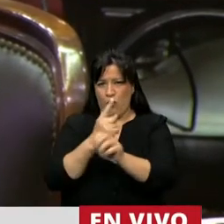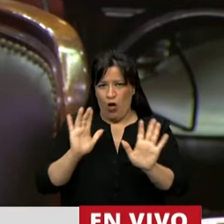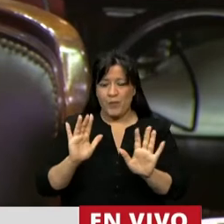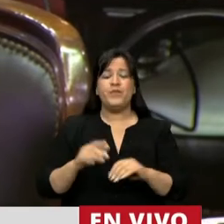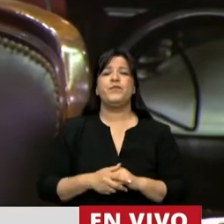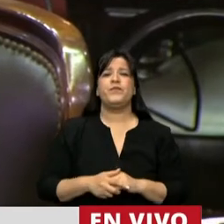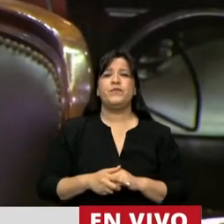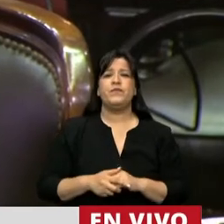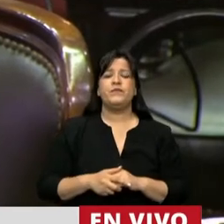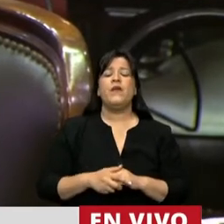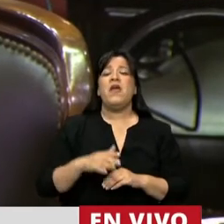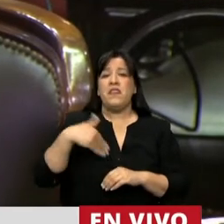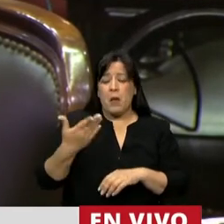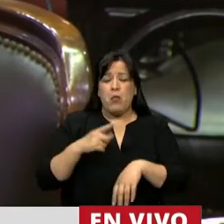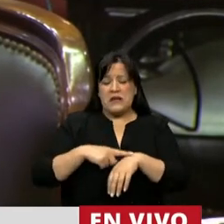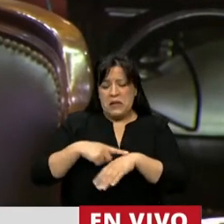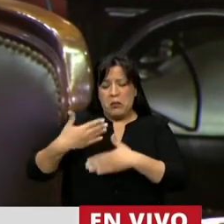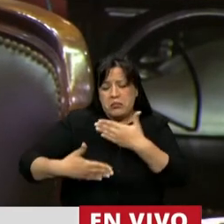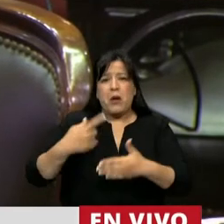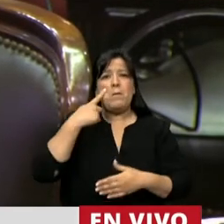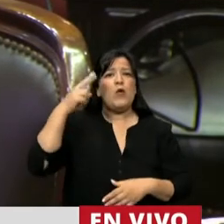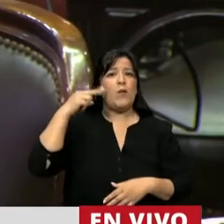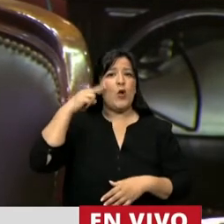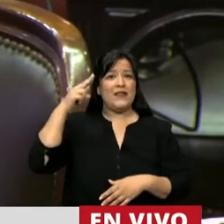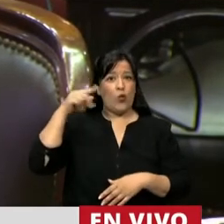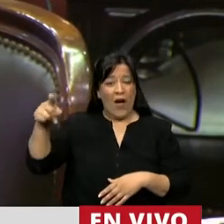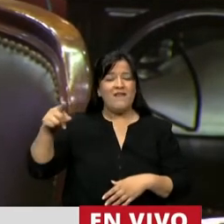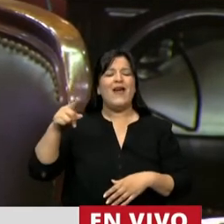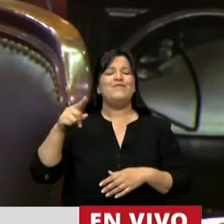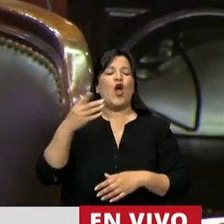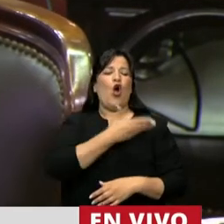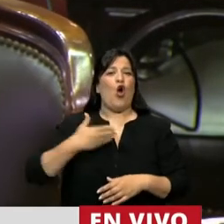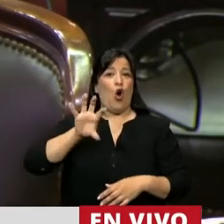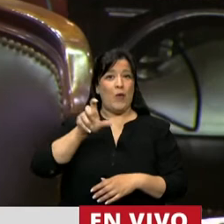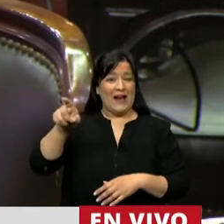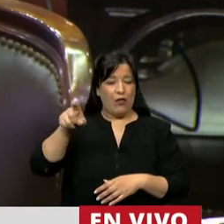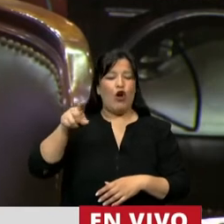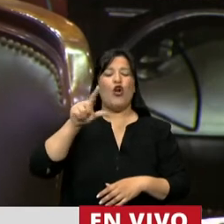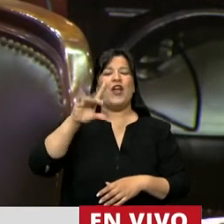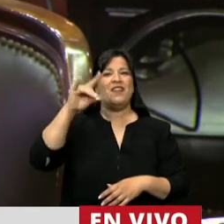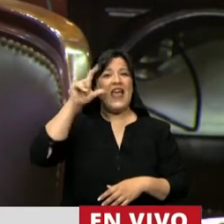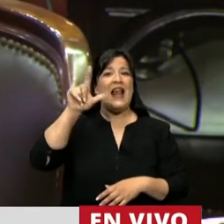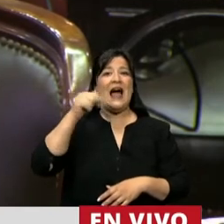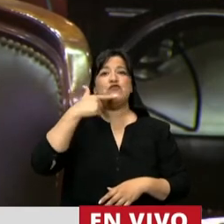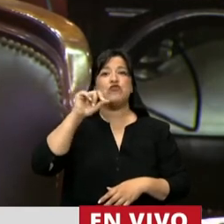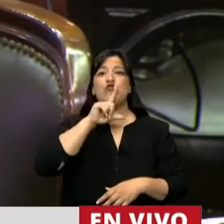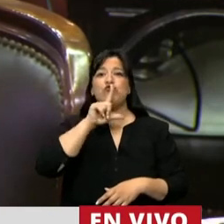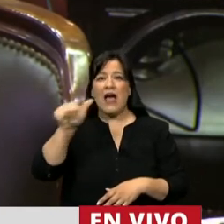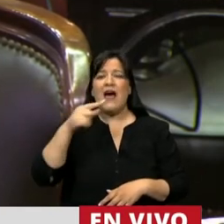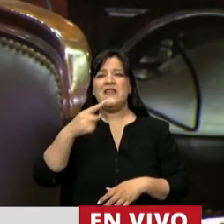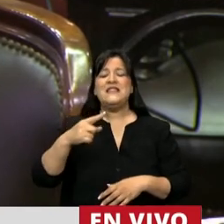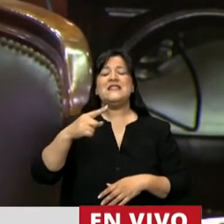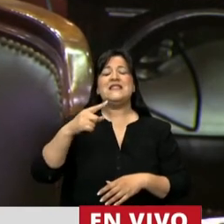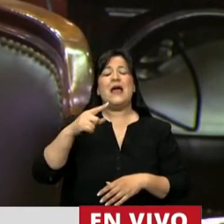ejemplo, más cerca en el tiempo, en año 1999, el Gobernador de la Sota declaró capital alterna a la ciudad de Río